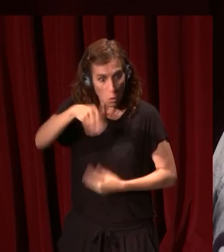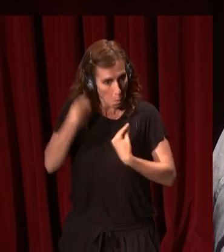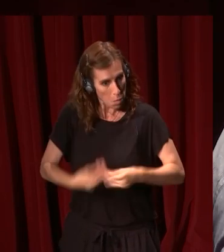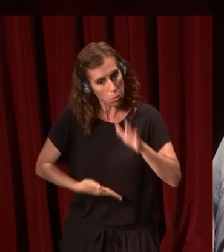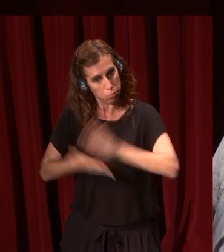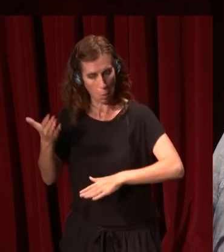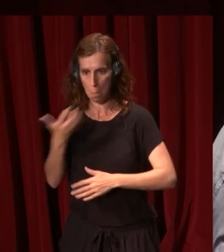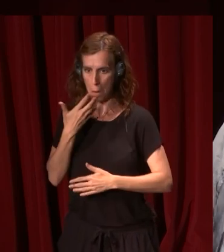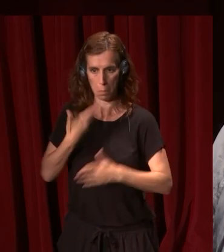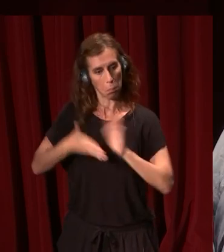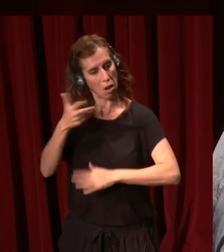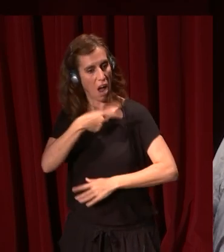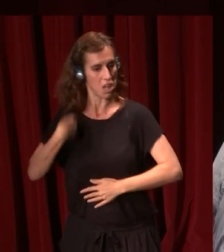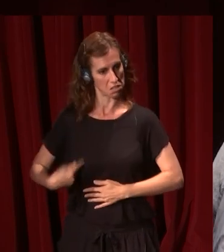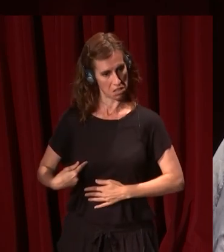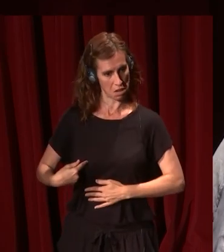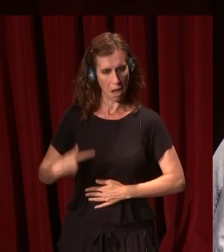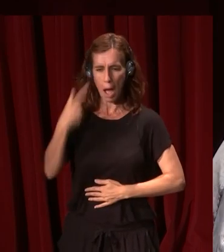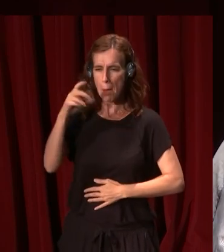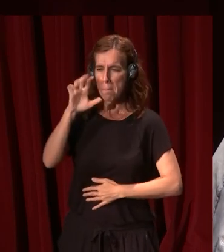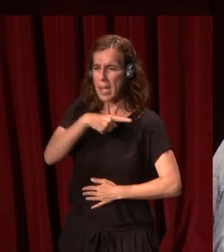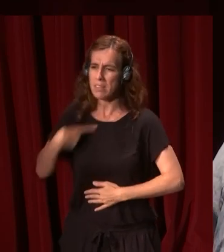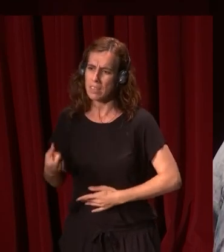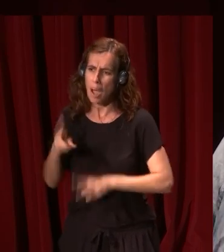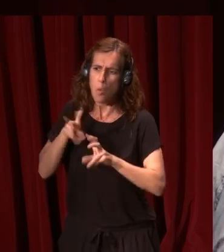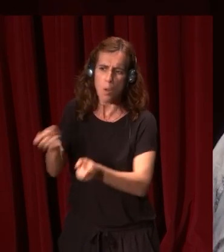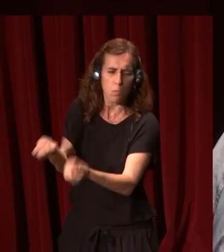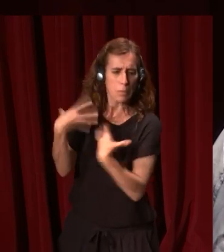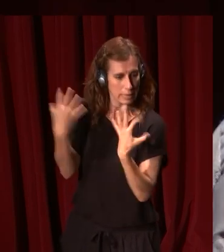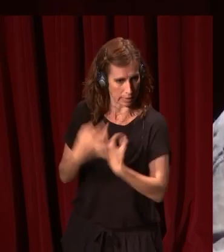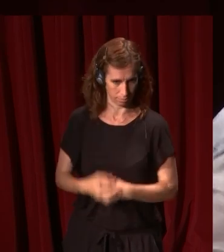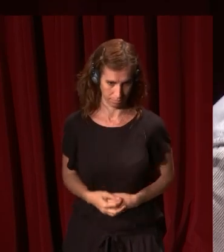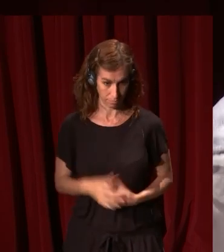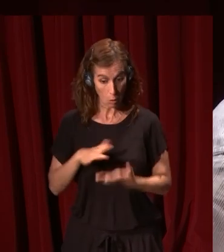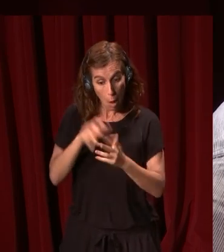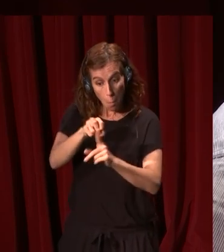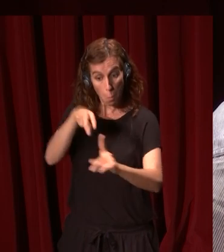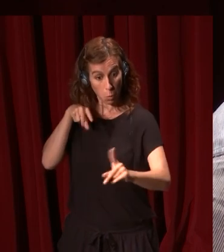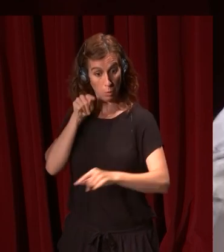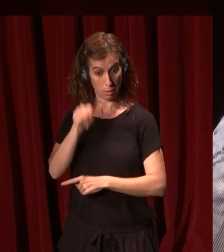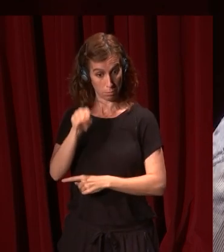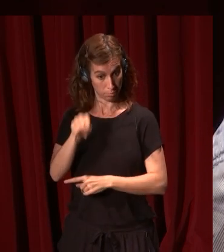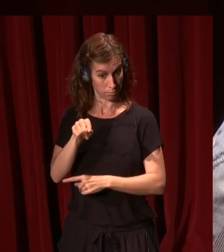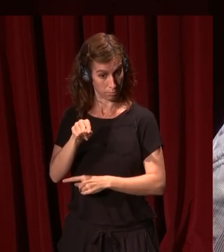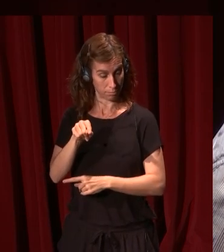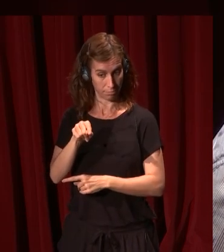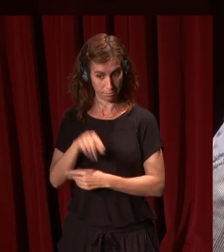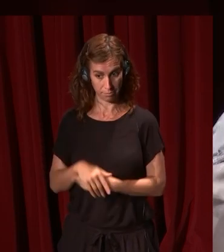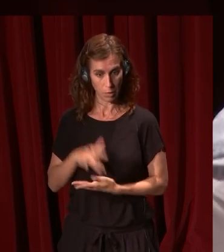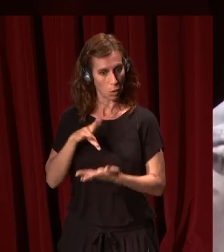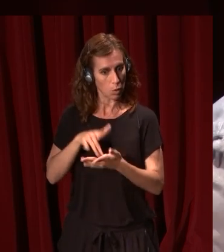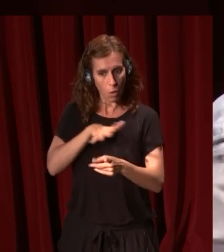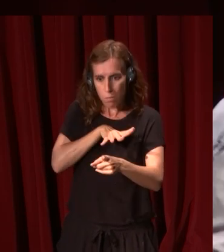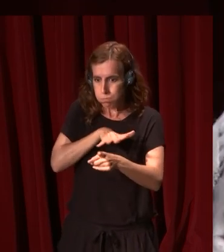China quizás, o a donde vayamos y buscamos lo que ese país tiene que no conocemos. Ese punto de vista se transmitió inmediatamente al